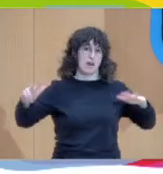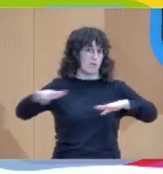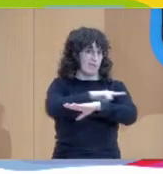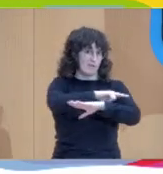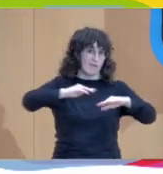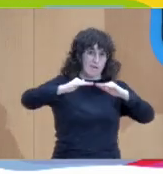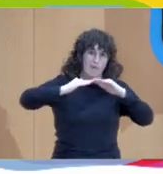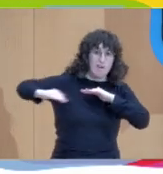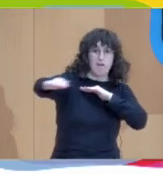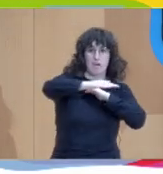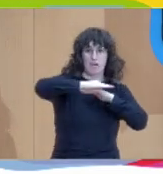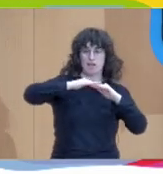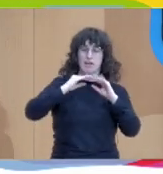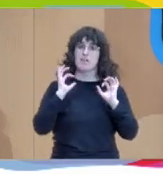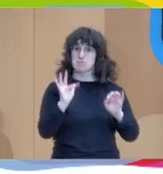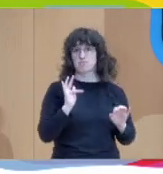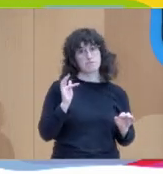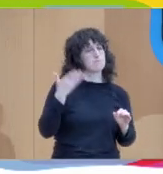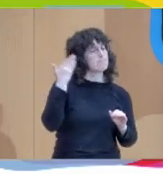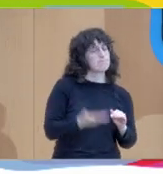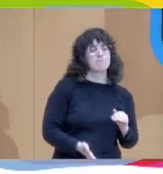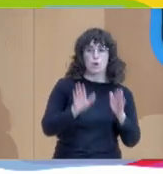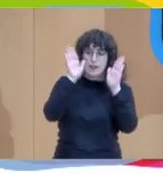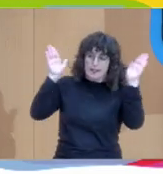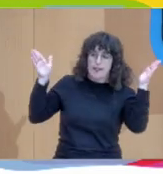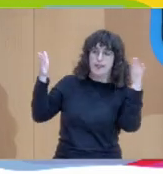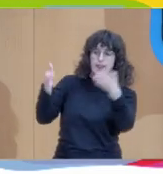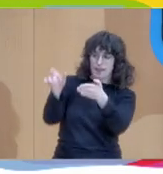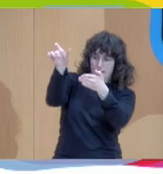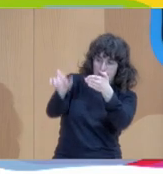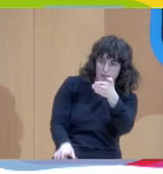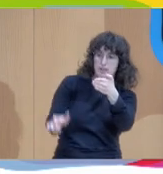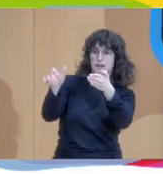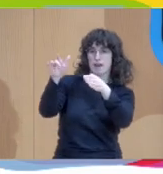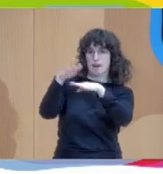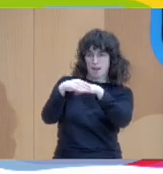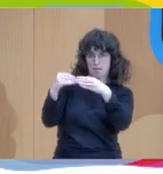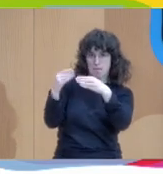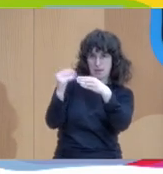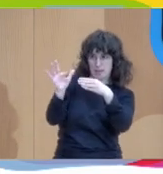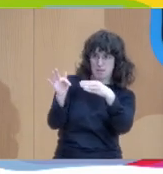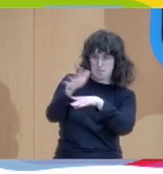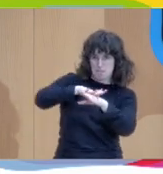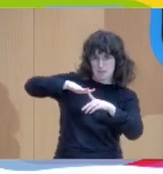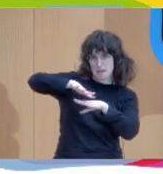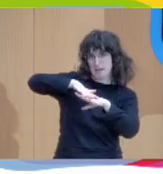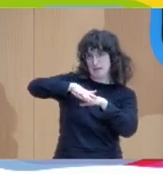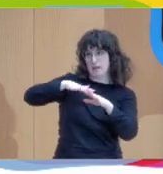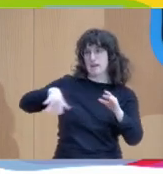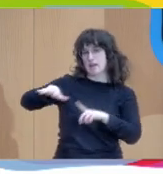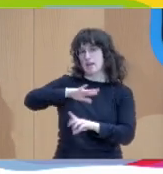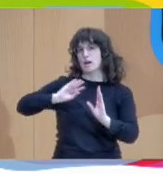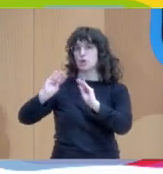foco puesto en la red, en el paciente y en su red y trascender los roles profesionales clásicos que